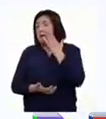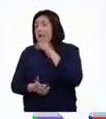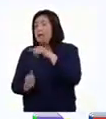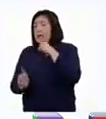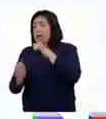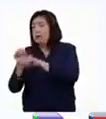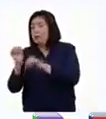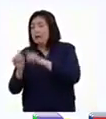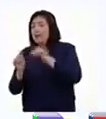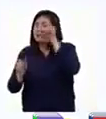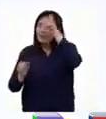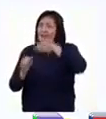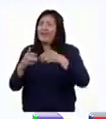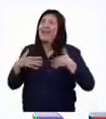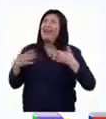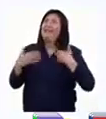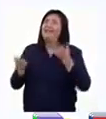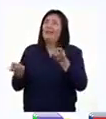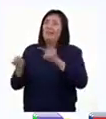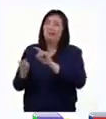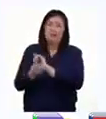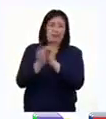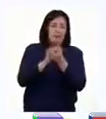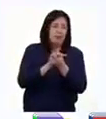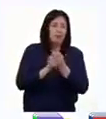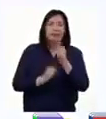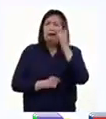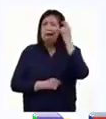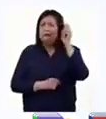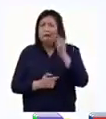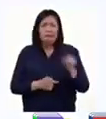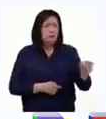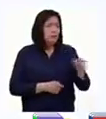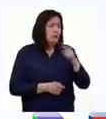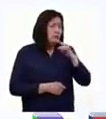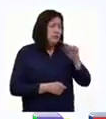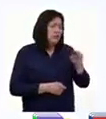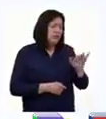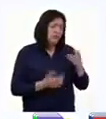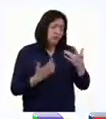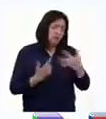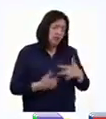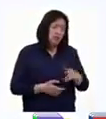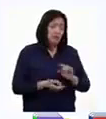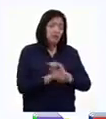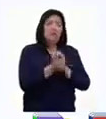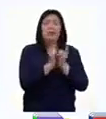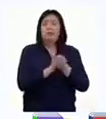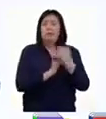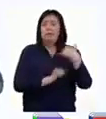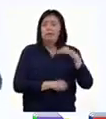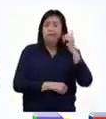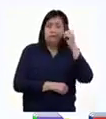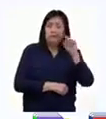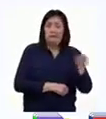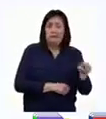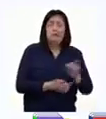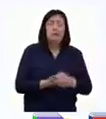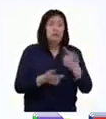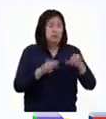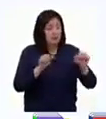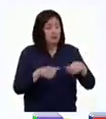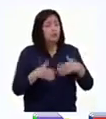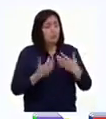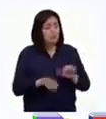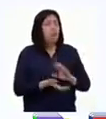y su hermana recuerdan con alegría la mudanza a Trujillo, ella la recuerda con algo de tristeza porque fue un cambio difícil, pero que